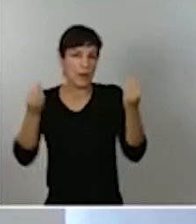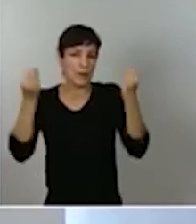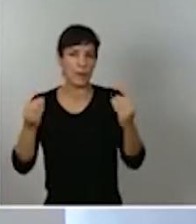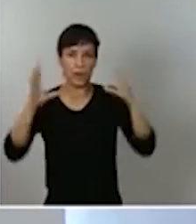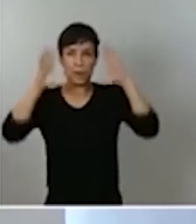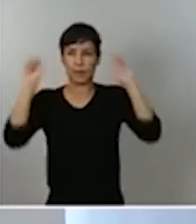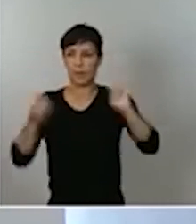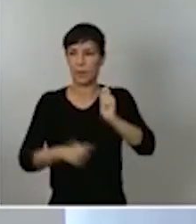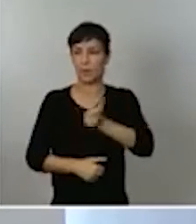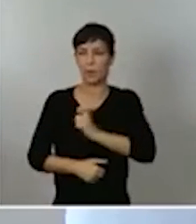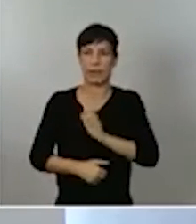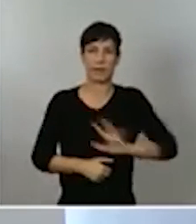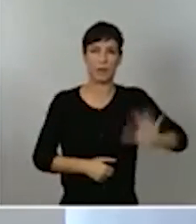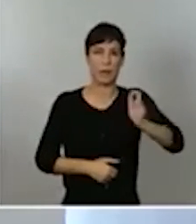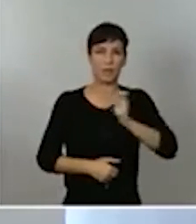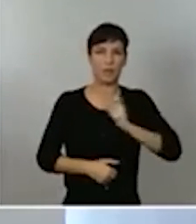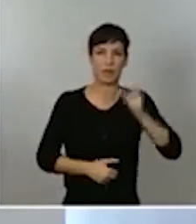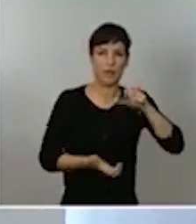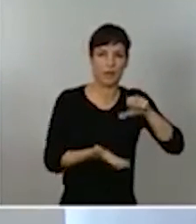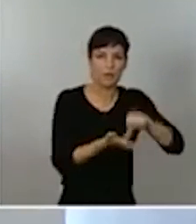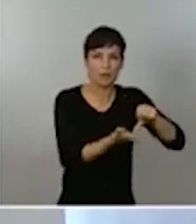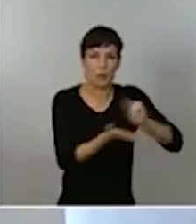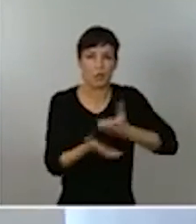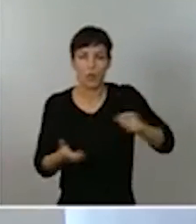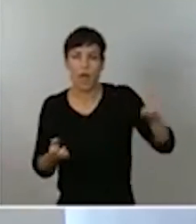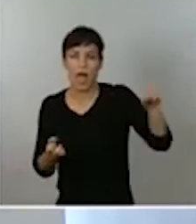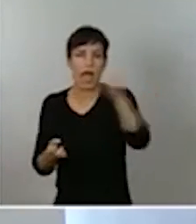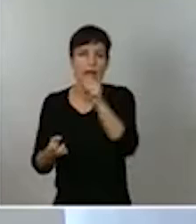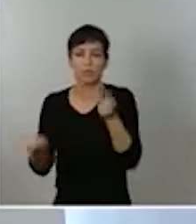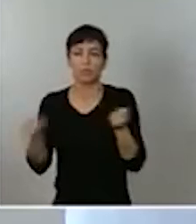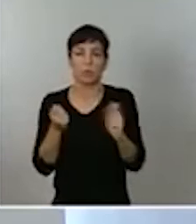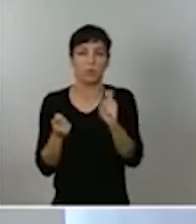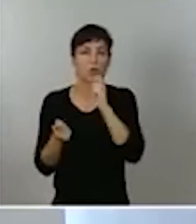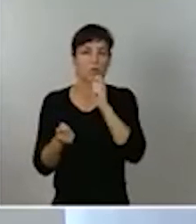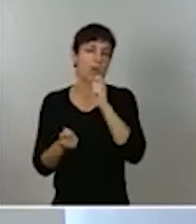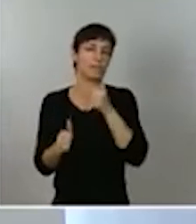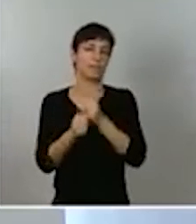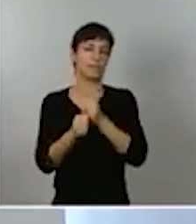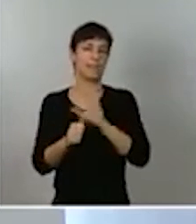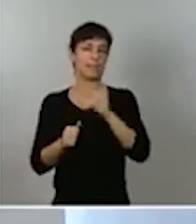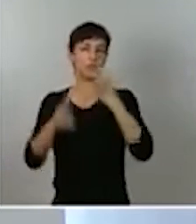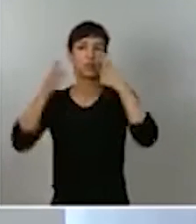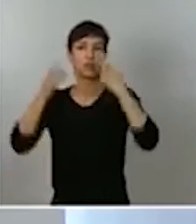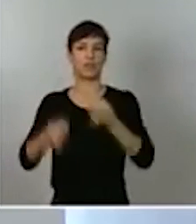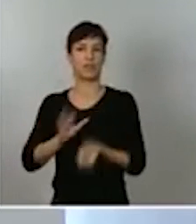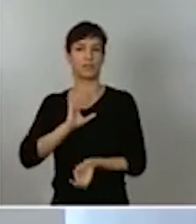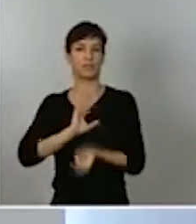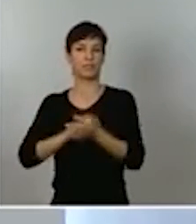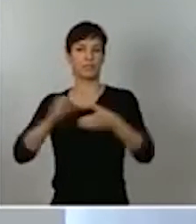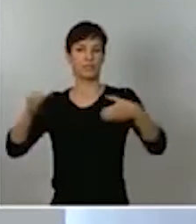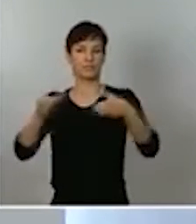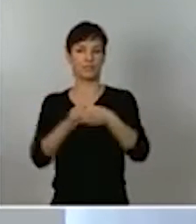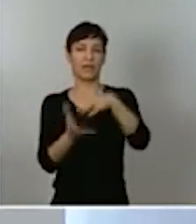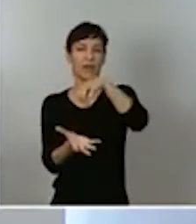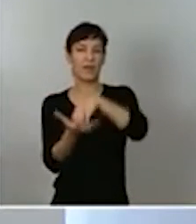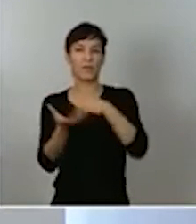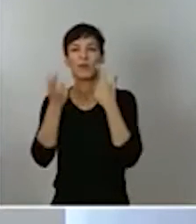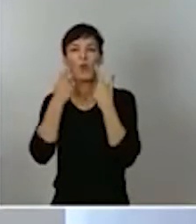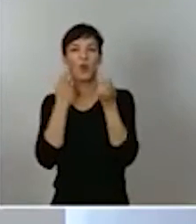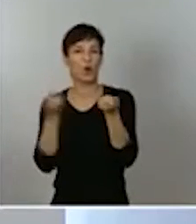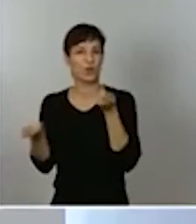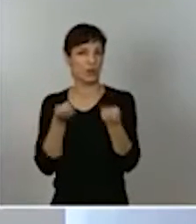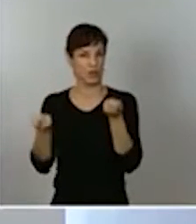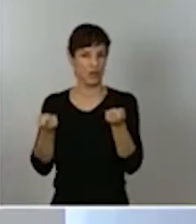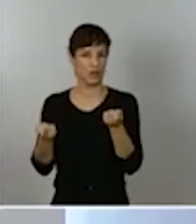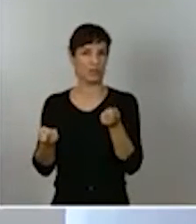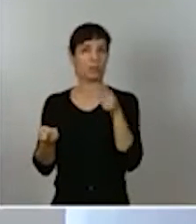hemos constituido en el seno de la Secretaría de Estado de Seguridad, el correspondiente CECOR, Centro de Coordinación, y que se va a reunir